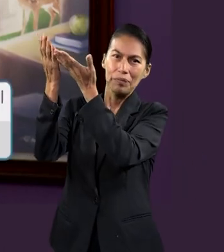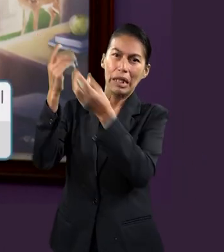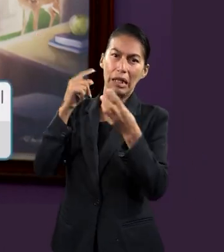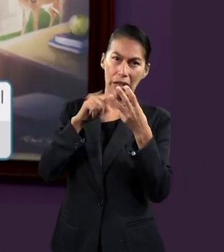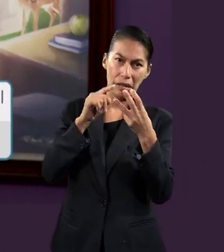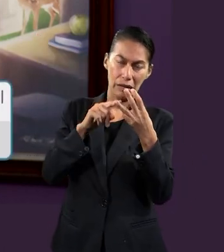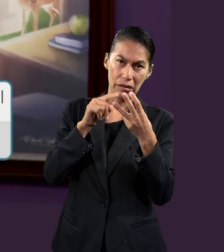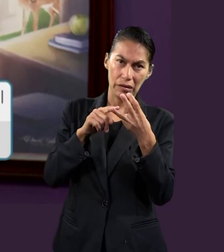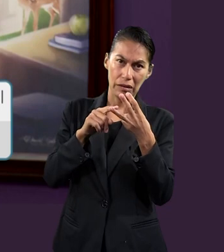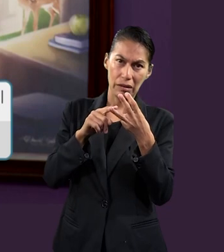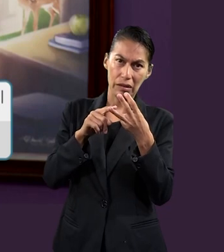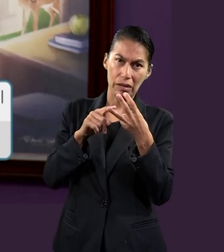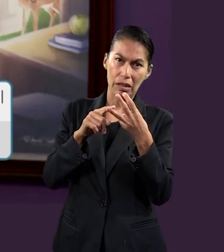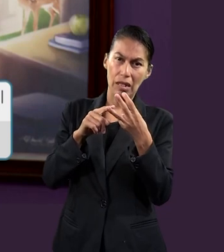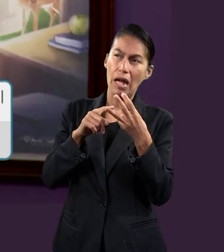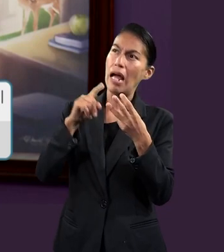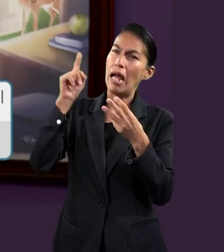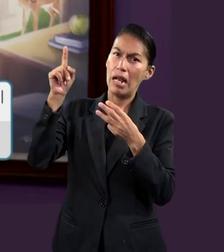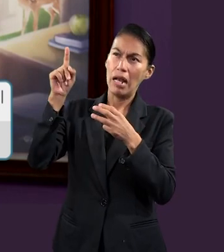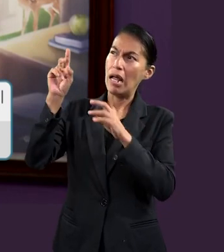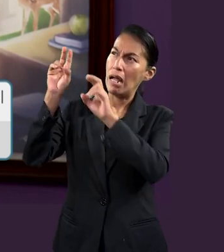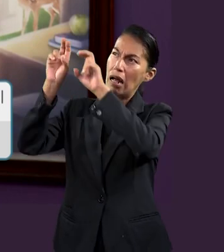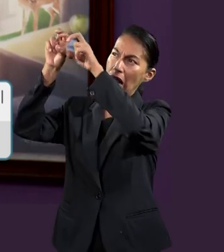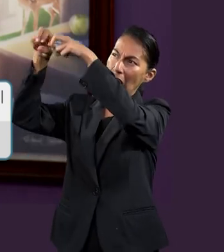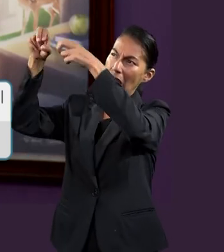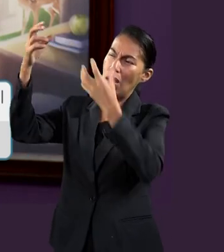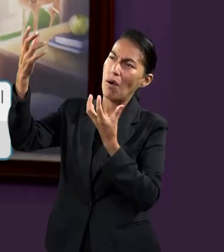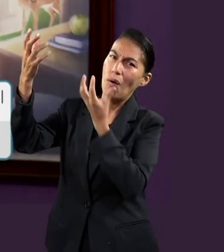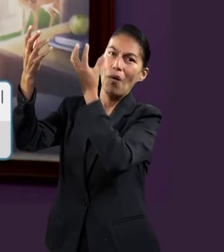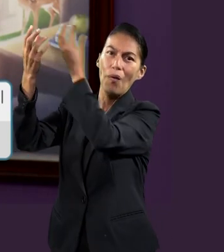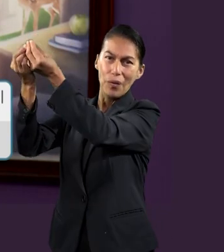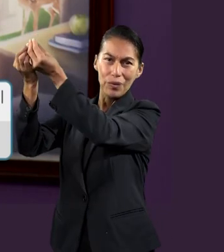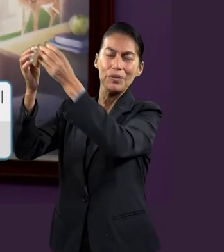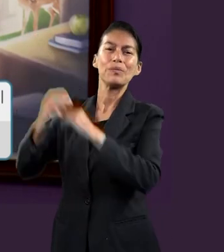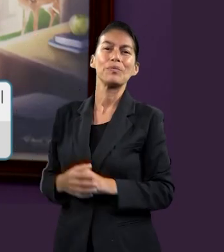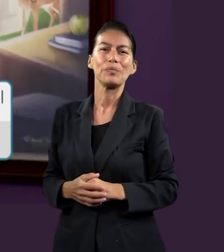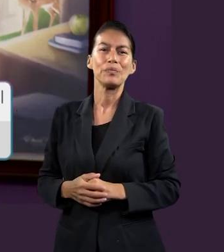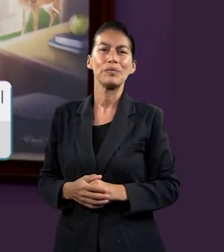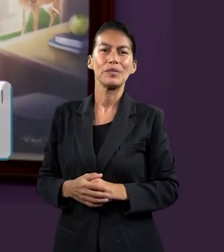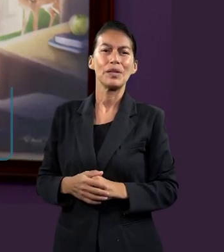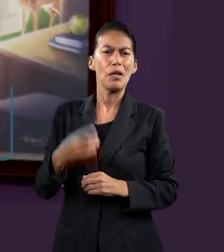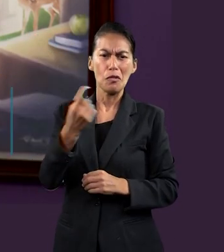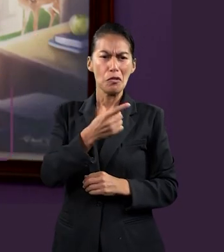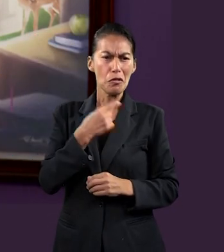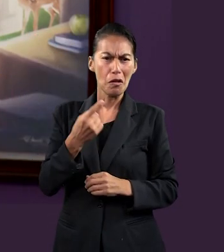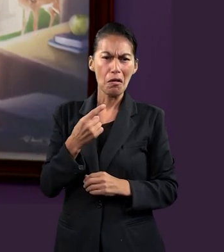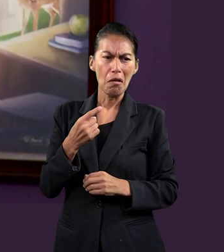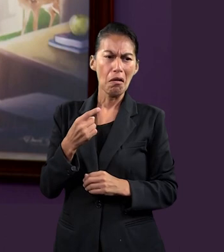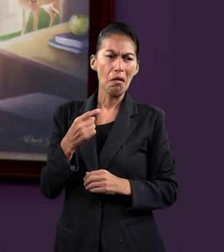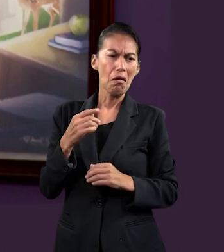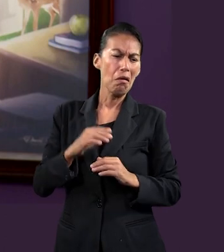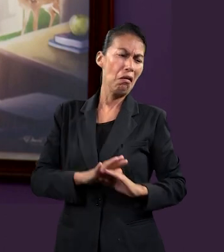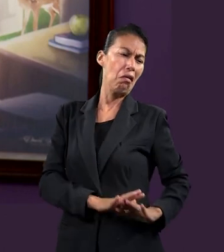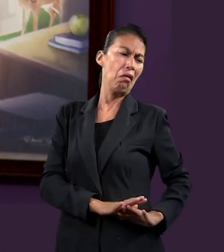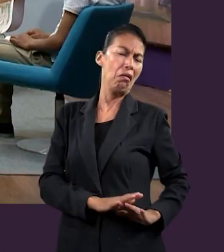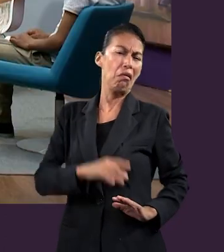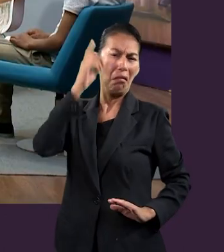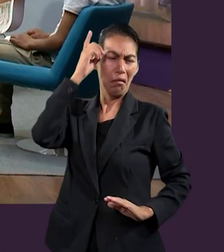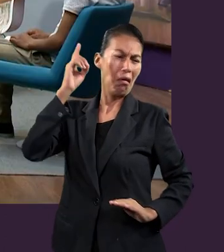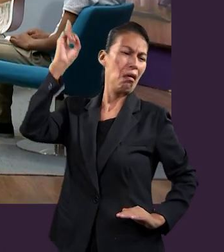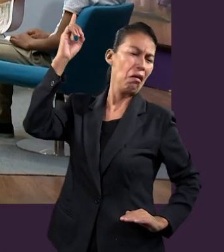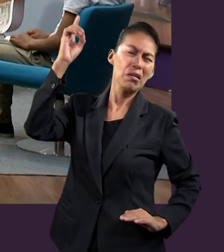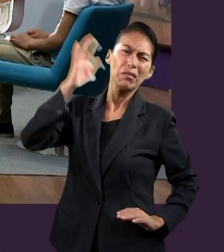nos hizo sedentarnos con Cristo. Entonces eso me hace entender que nos pone como a su nivel, ¿no? Al estar con Él, a tener esa confianza con Él.